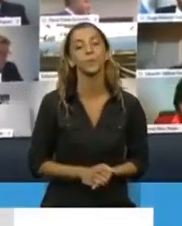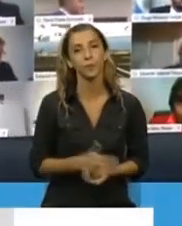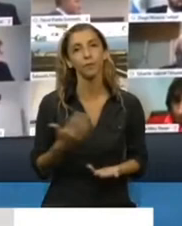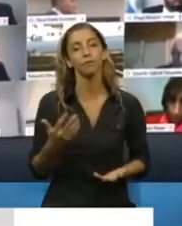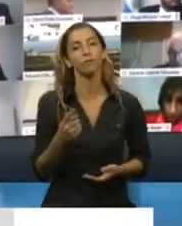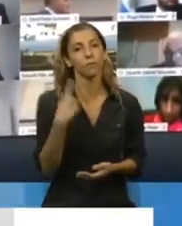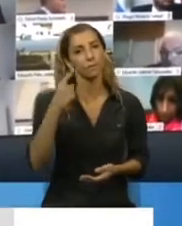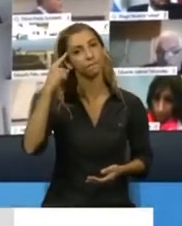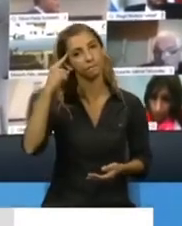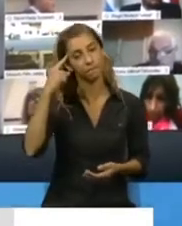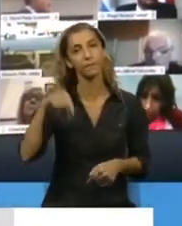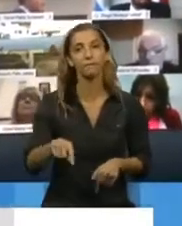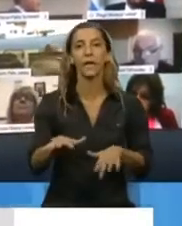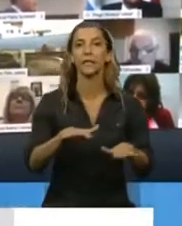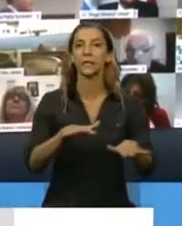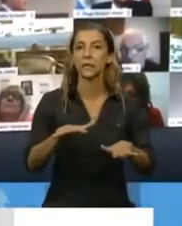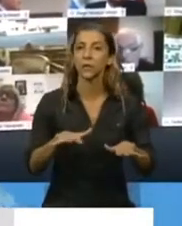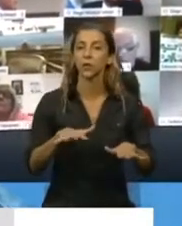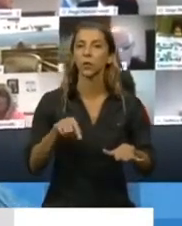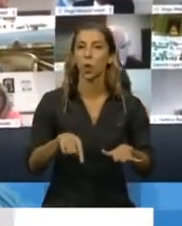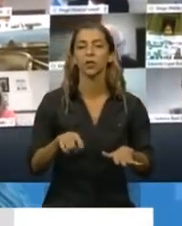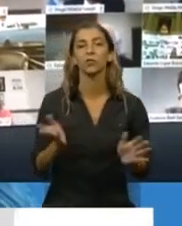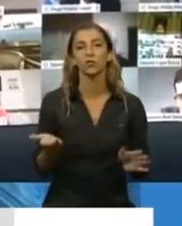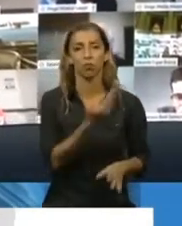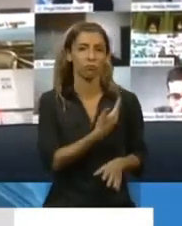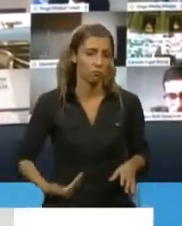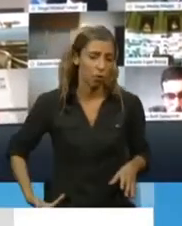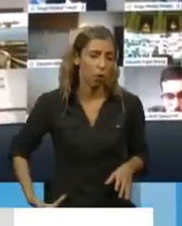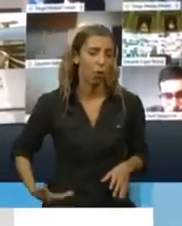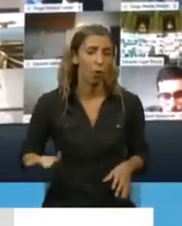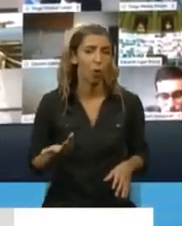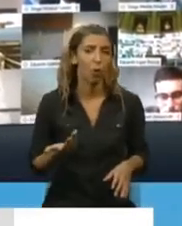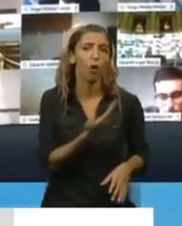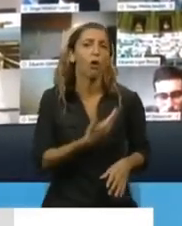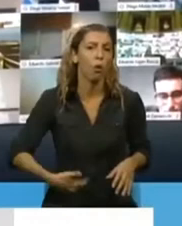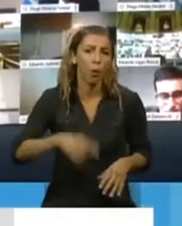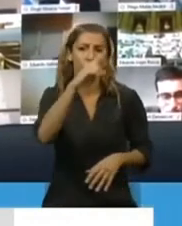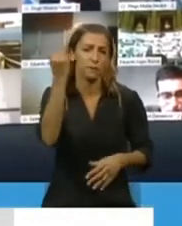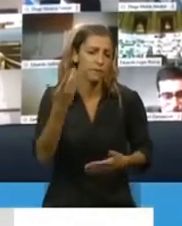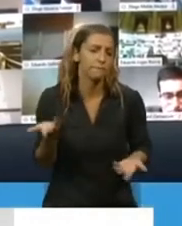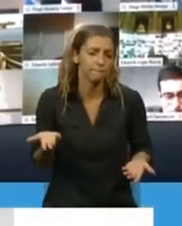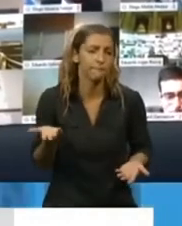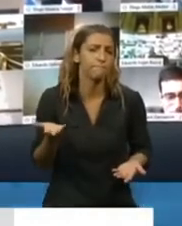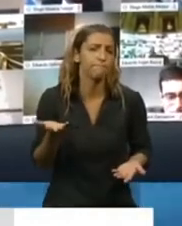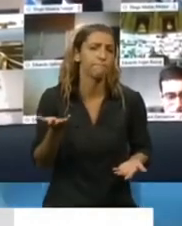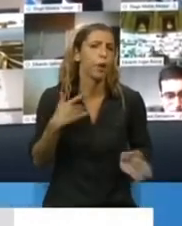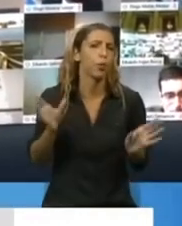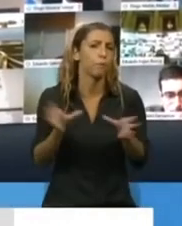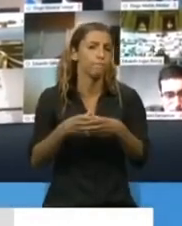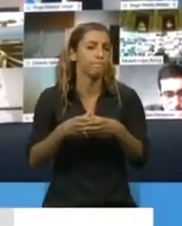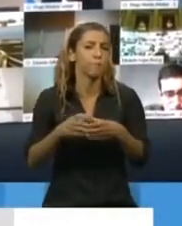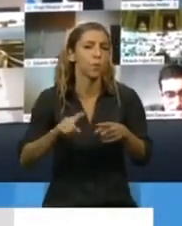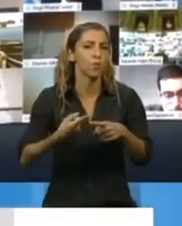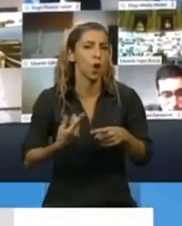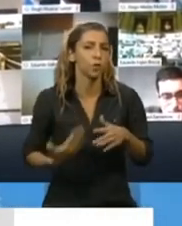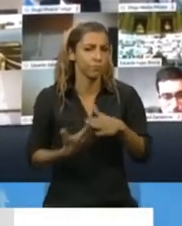de situación y a un Estado que, por supuesto, a un gobierno, perdón, que tiene muy en claro y está